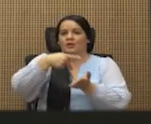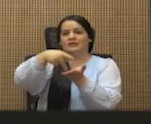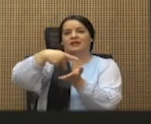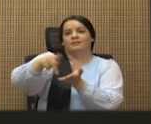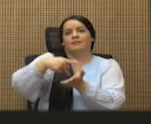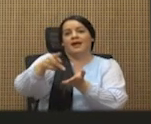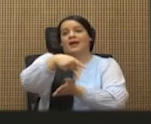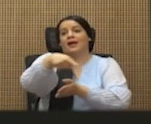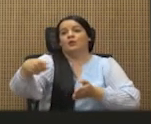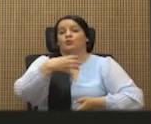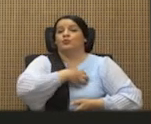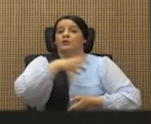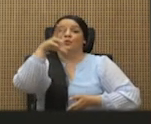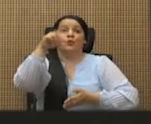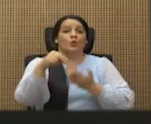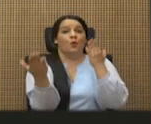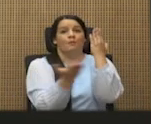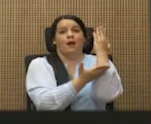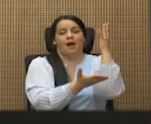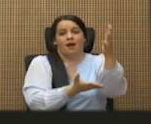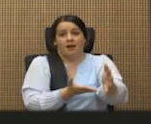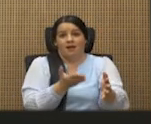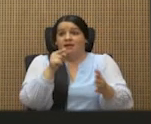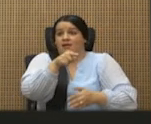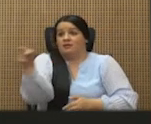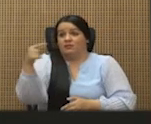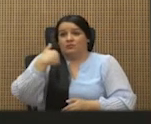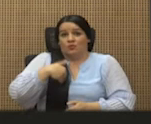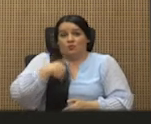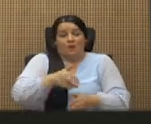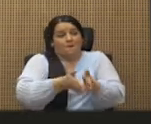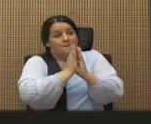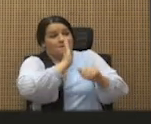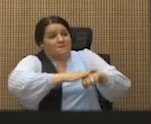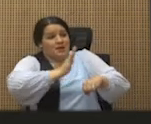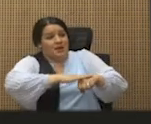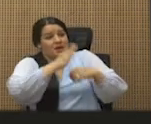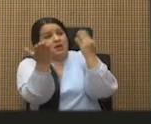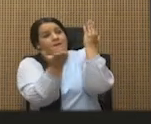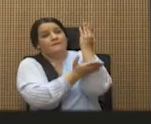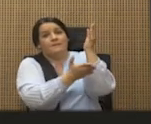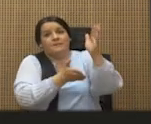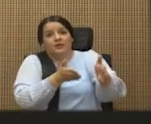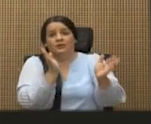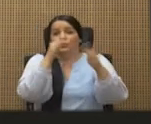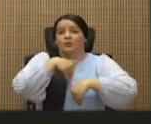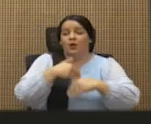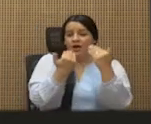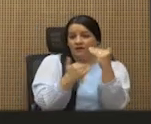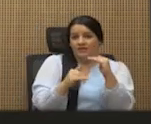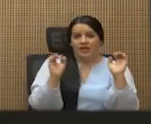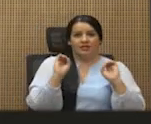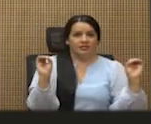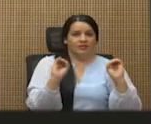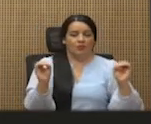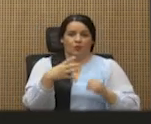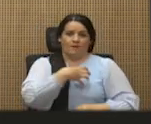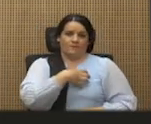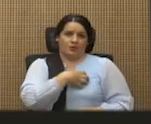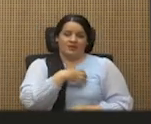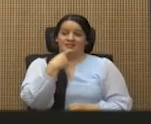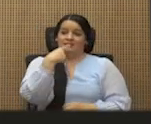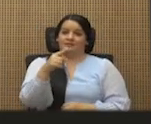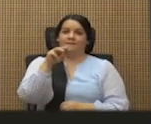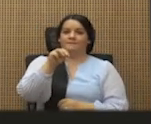no talarlos. Cuando este señor pidió los permisos de tala, no había ninguna restricción sobre la propiedad, según afirma el